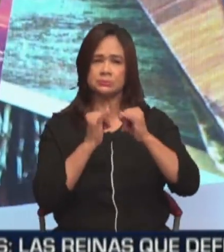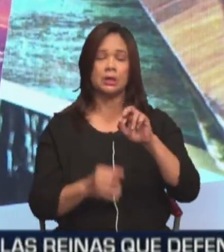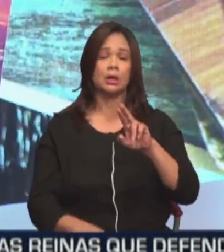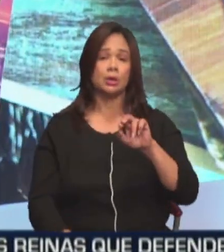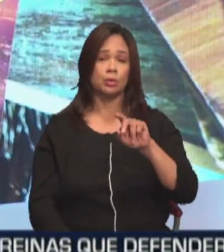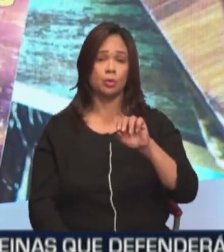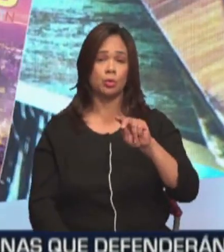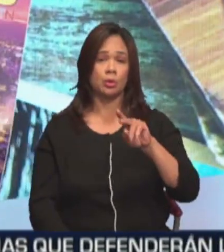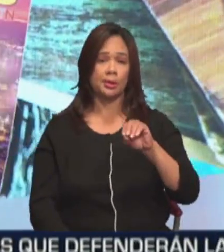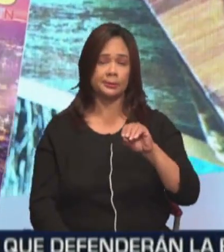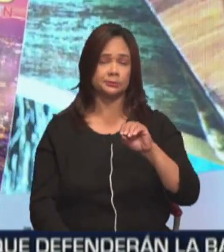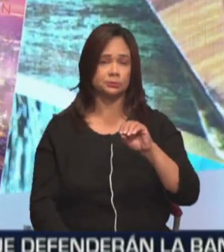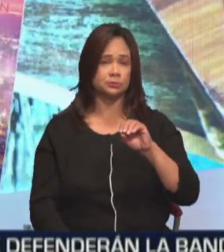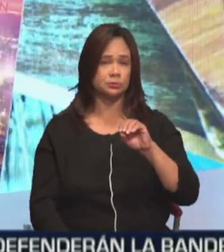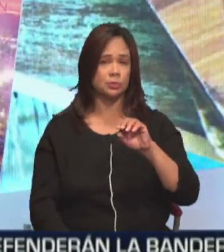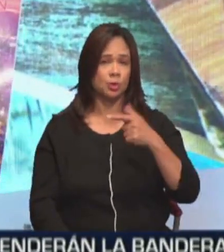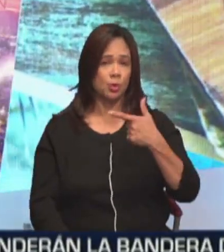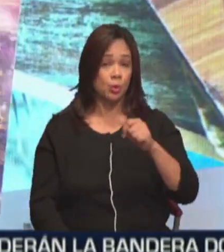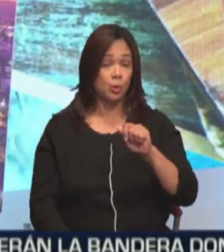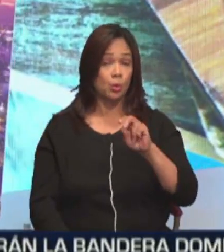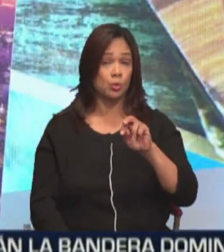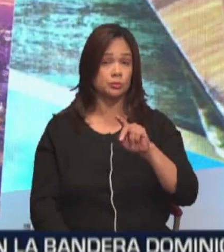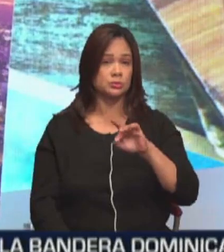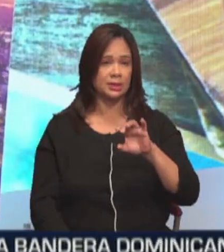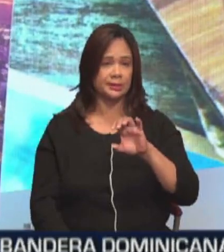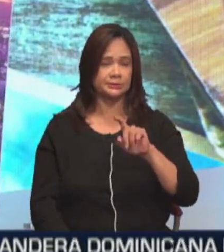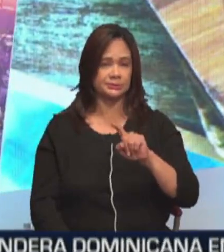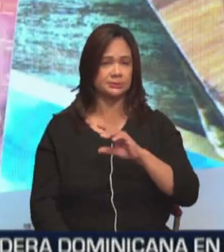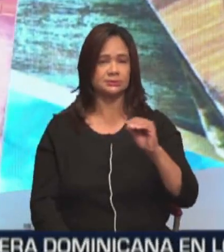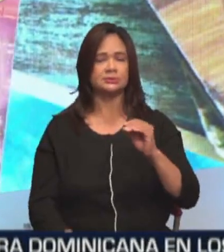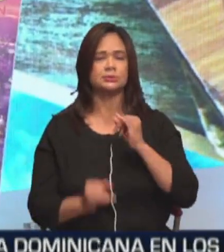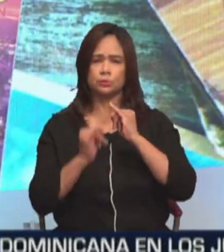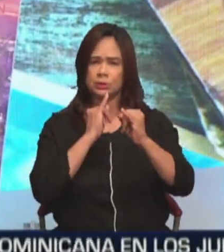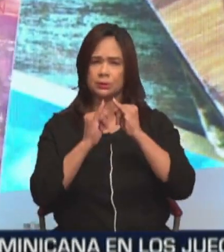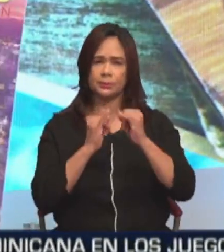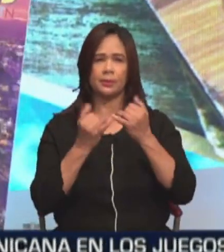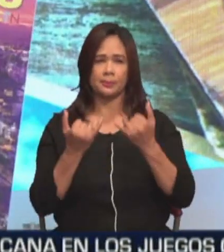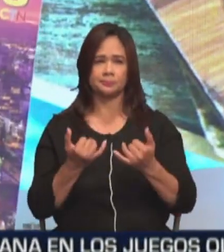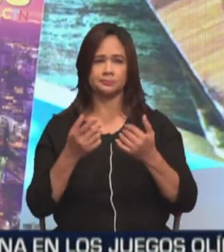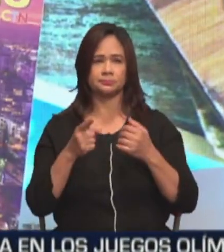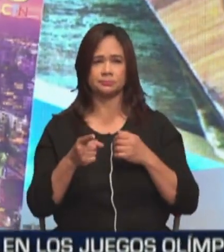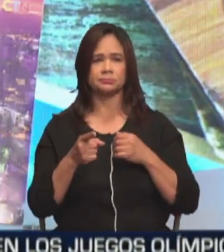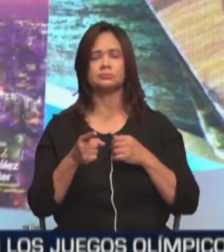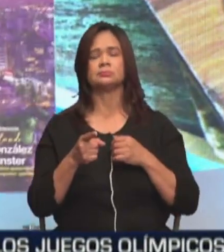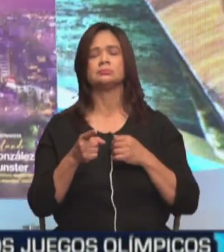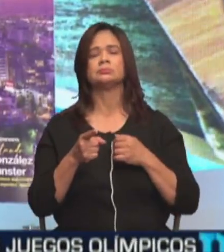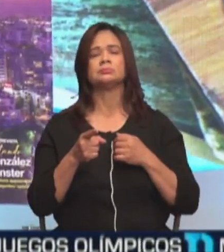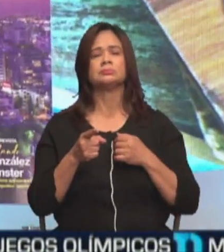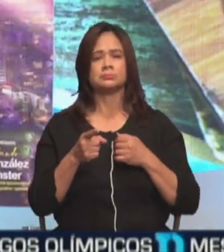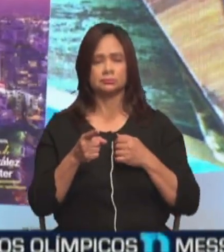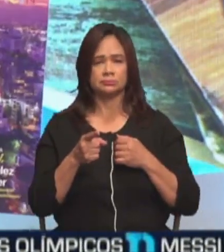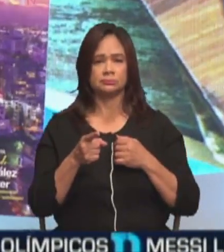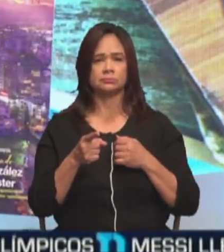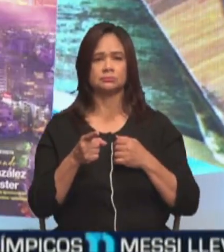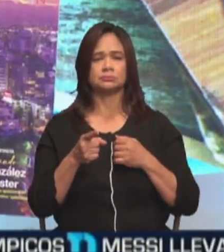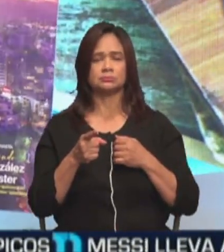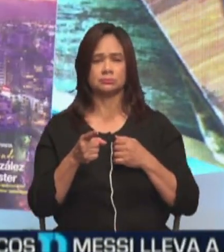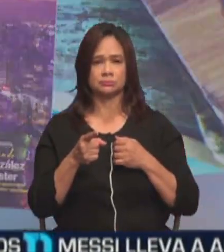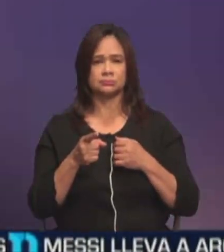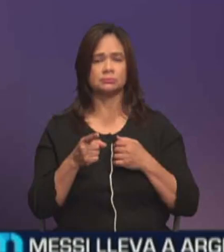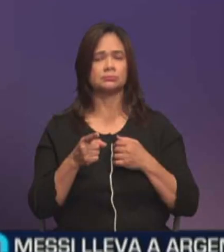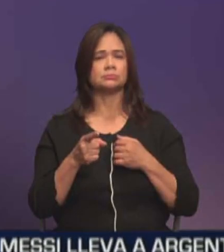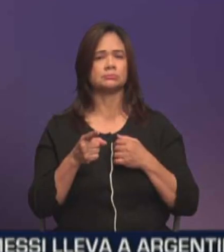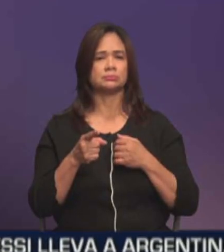González Puster. Es una entrevista que impresa ahora, que parte de una entrevista que ya... Sí, de